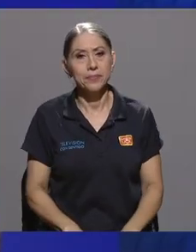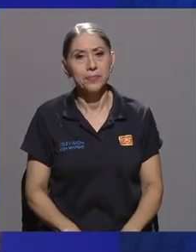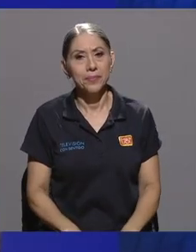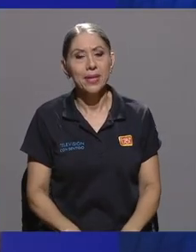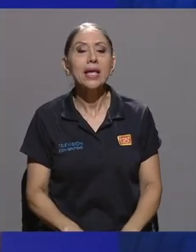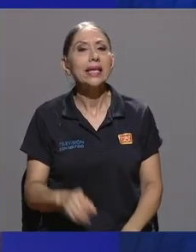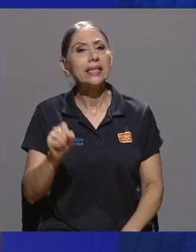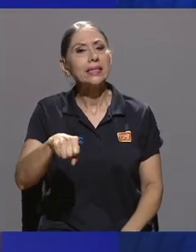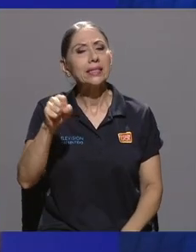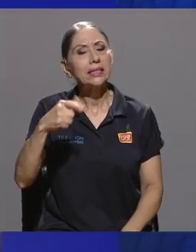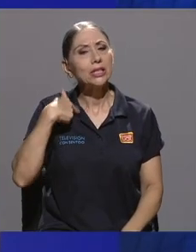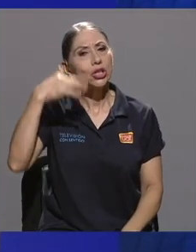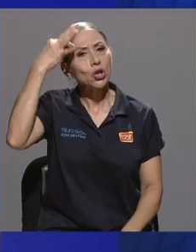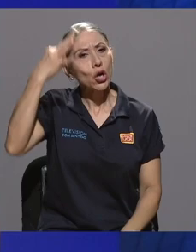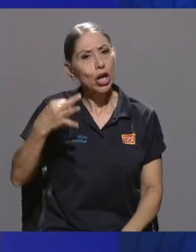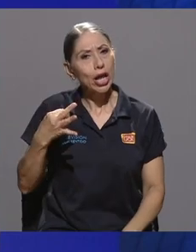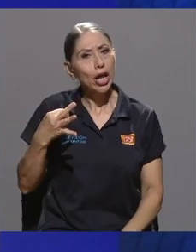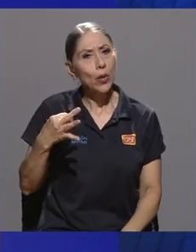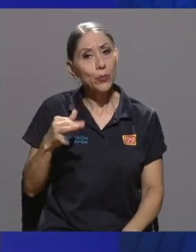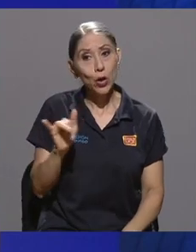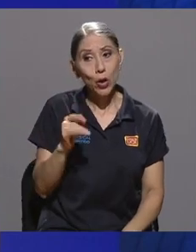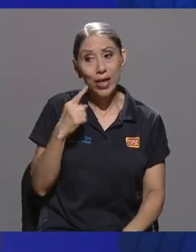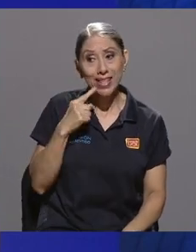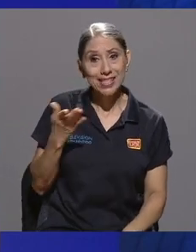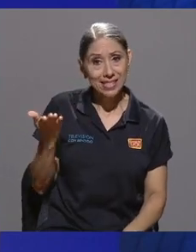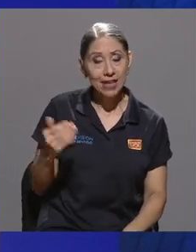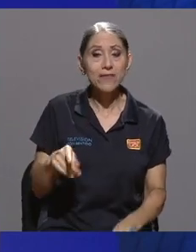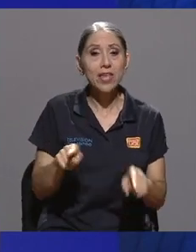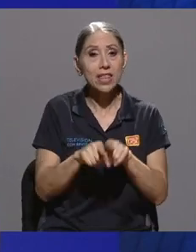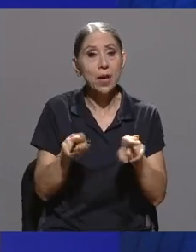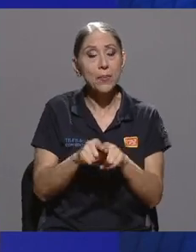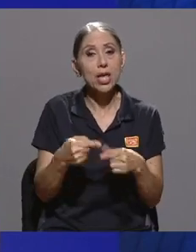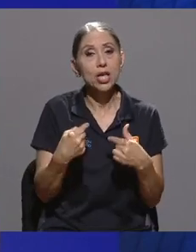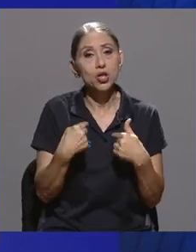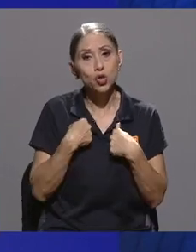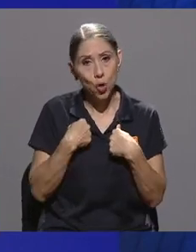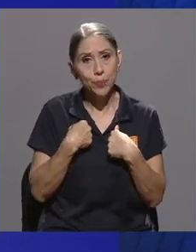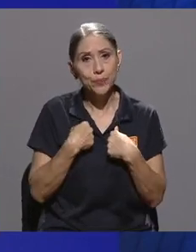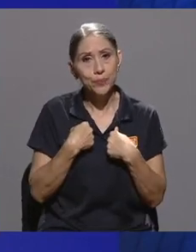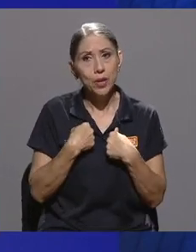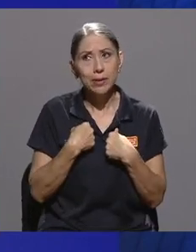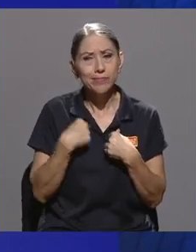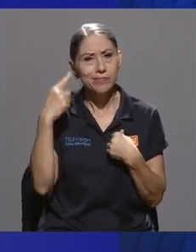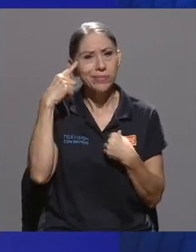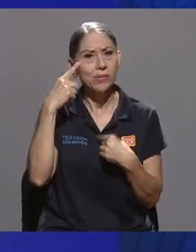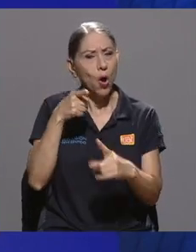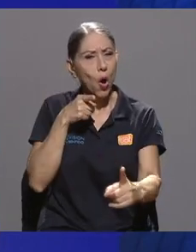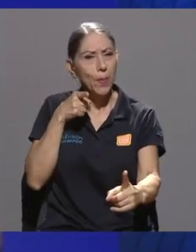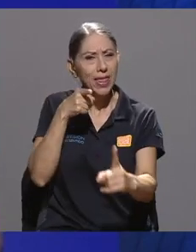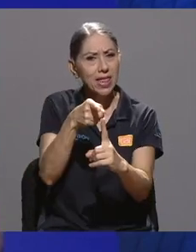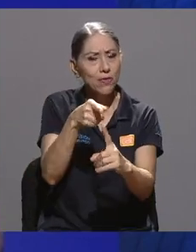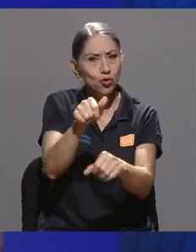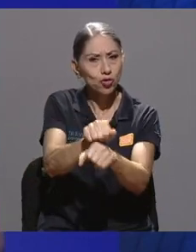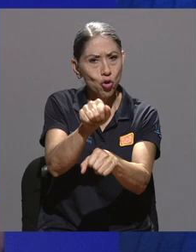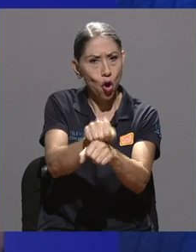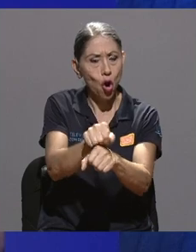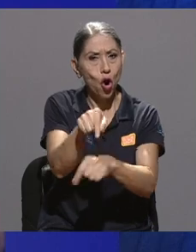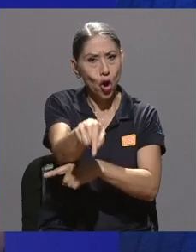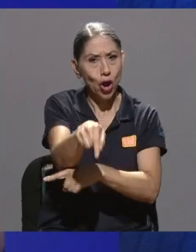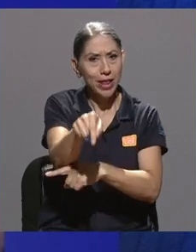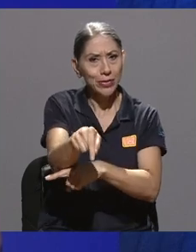yo creo que también, bueno, lo que dice Steph, y a nivel, digamos, yo como más concreto, de objetivos que tenemos, ¿verdad? En la